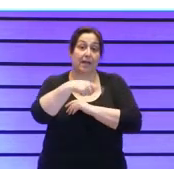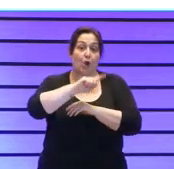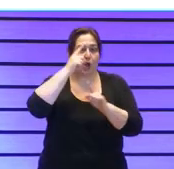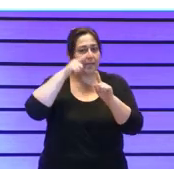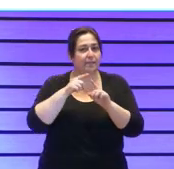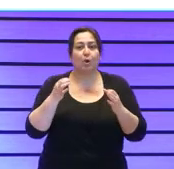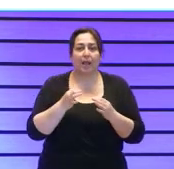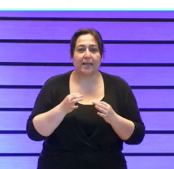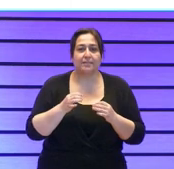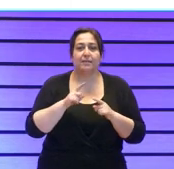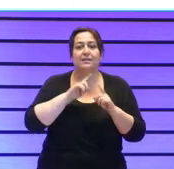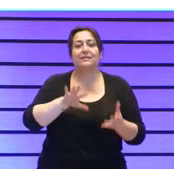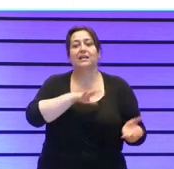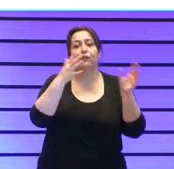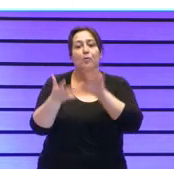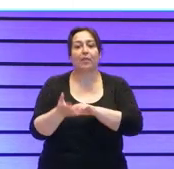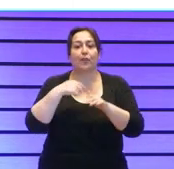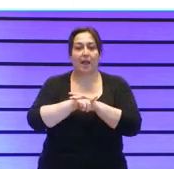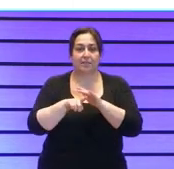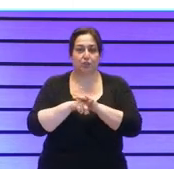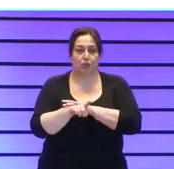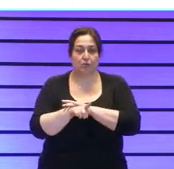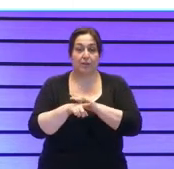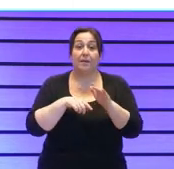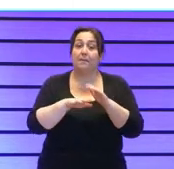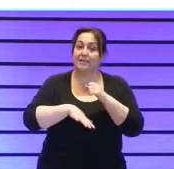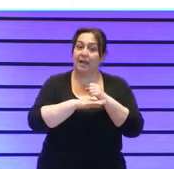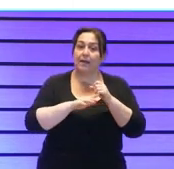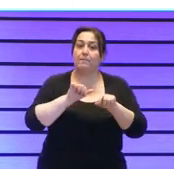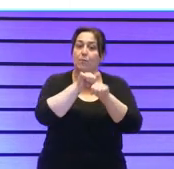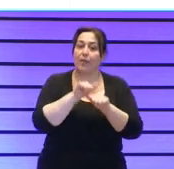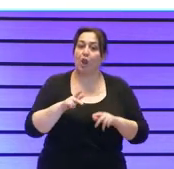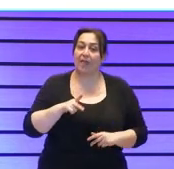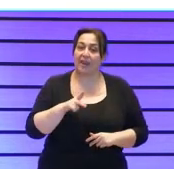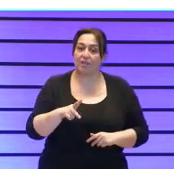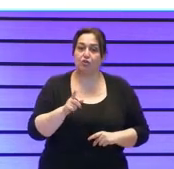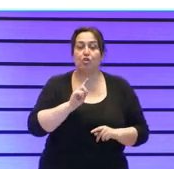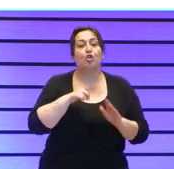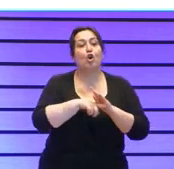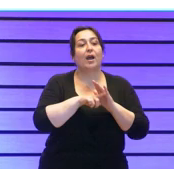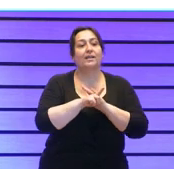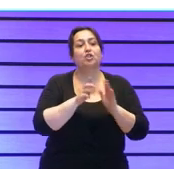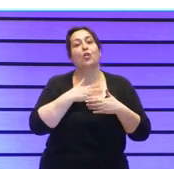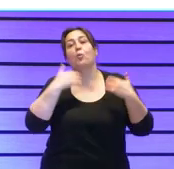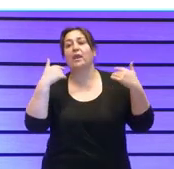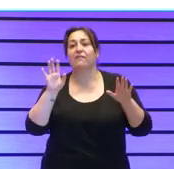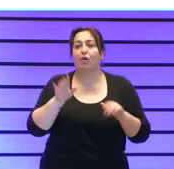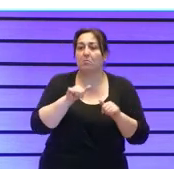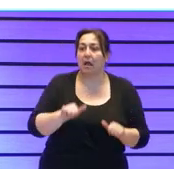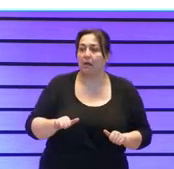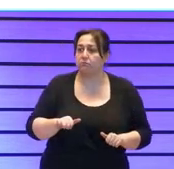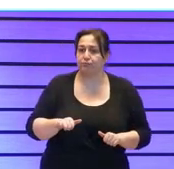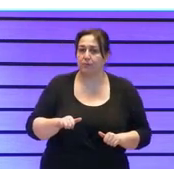clave está en la transformación de la gestión basada en el modelo de derechos, no gestionar de cualquier manera así con